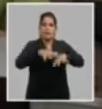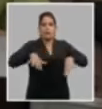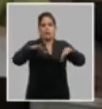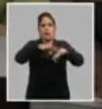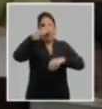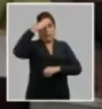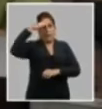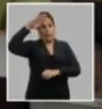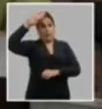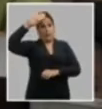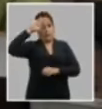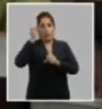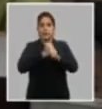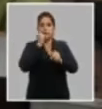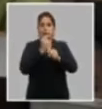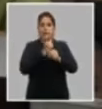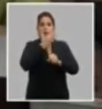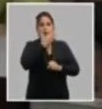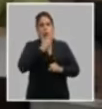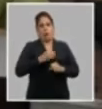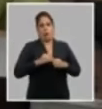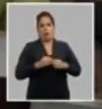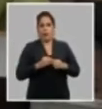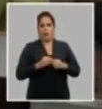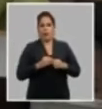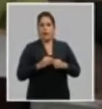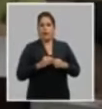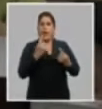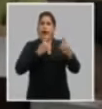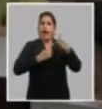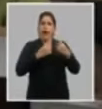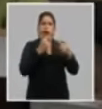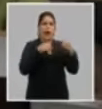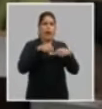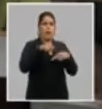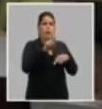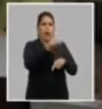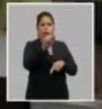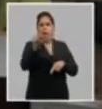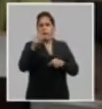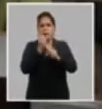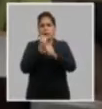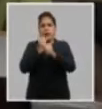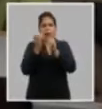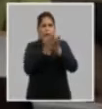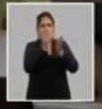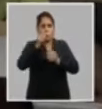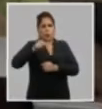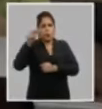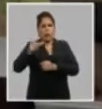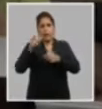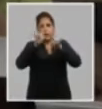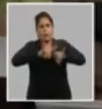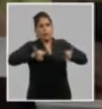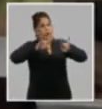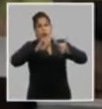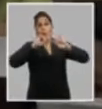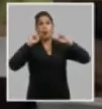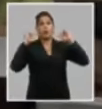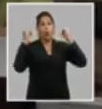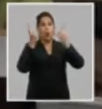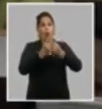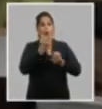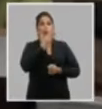sociedad cubana en el trabajo con la juventud no solo aquella que se encuentra en nuestros centros estudiantiles y laborales sino con el universo